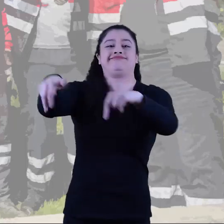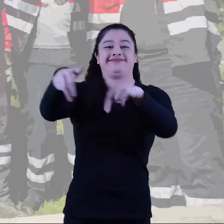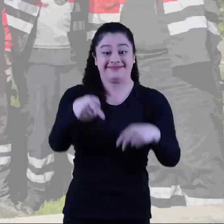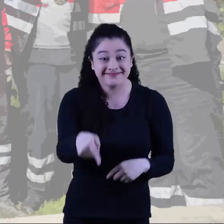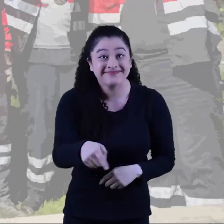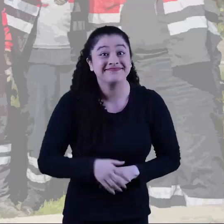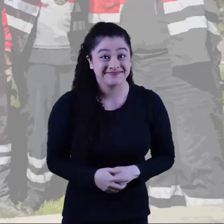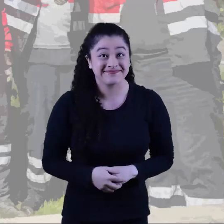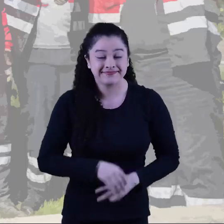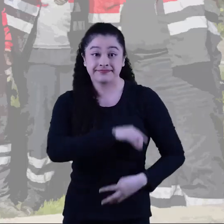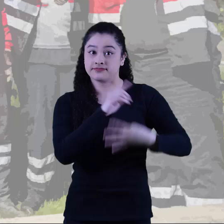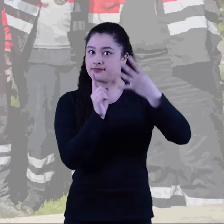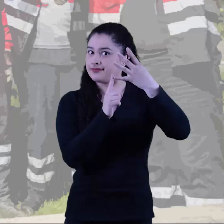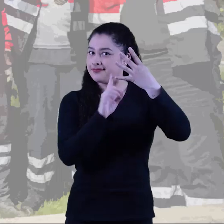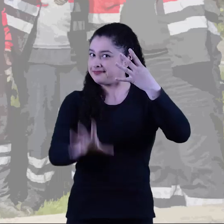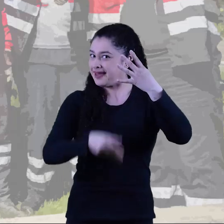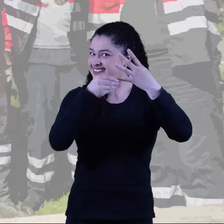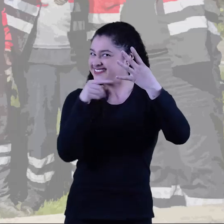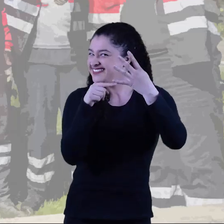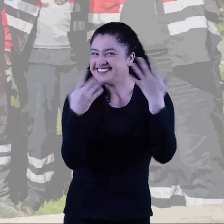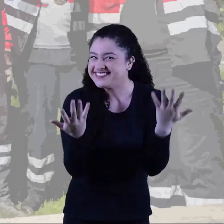demarcan el paso peatonal.